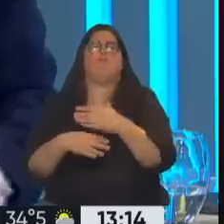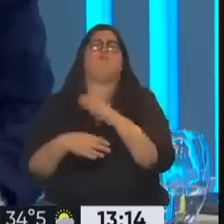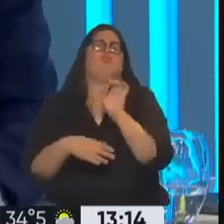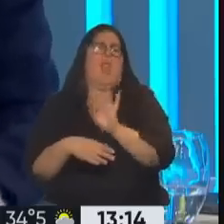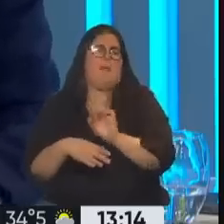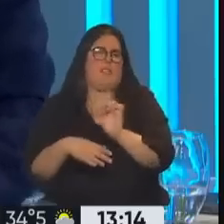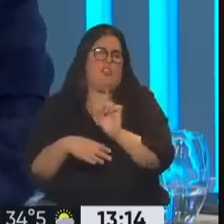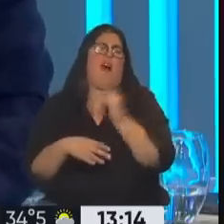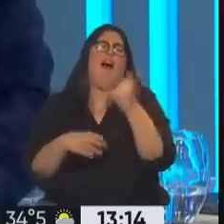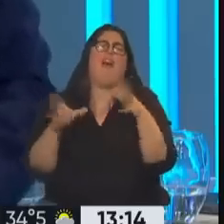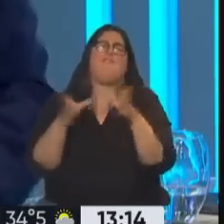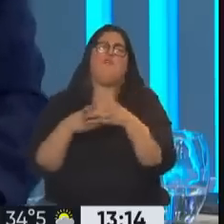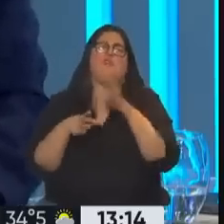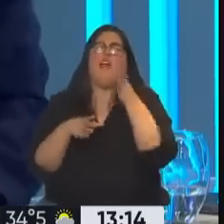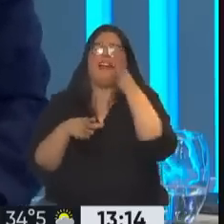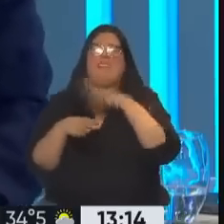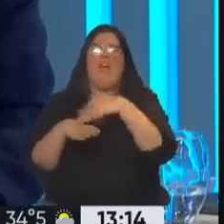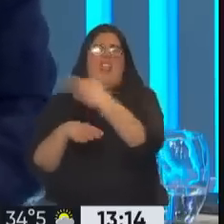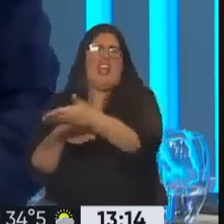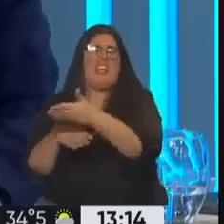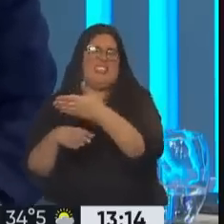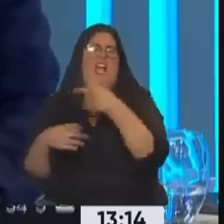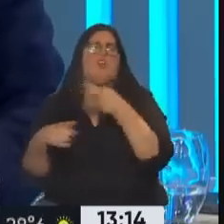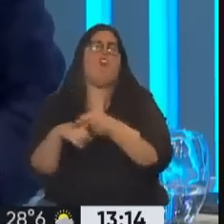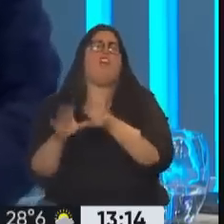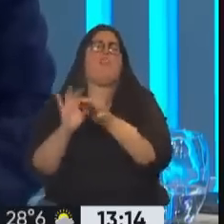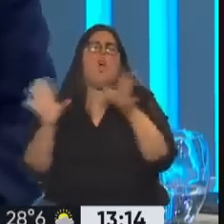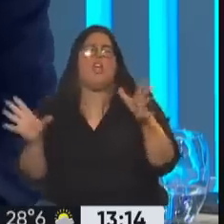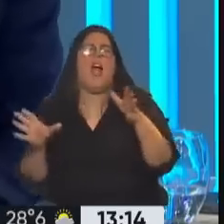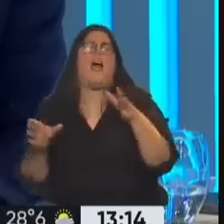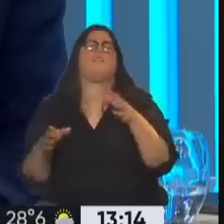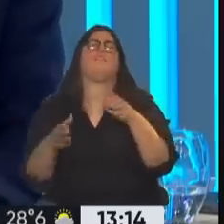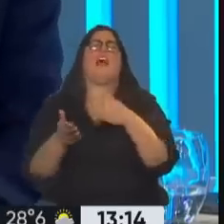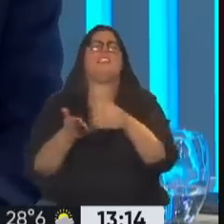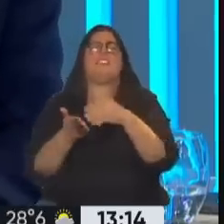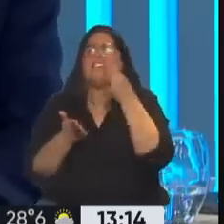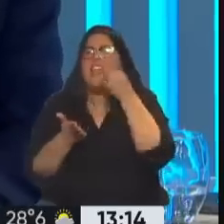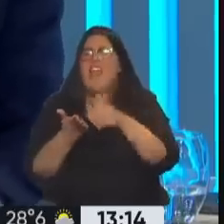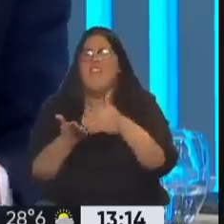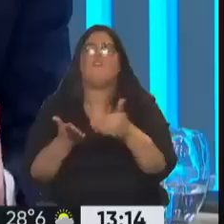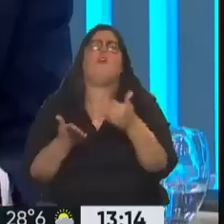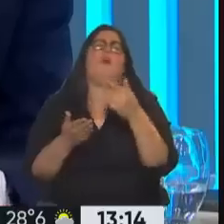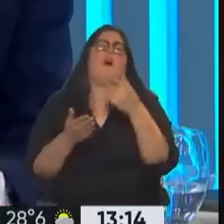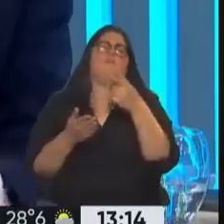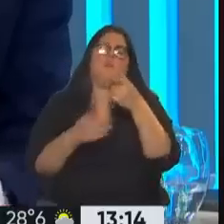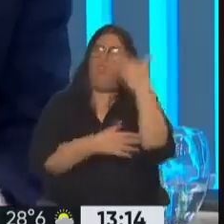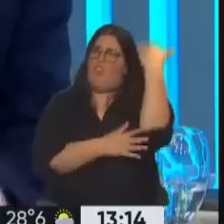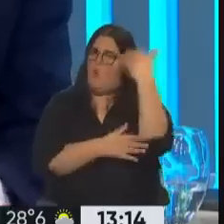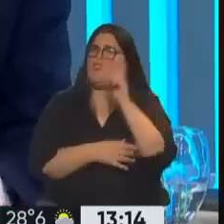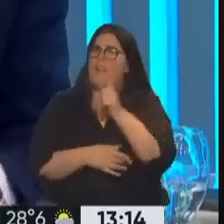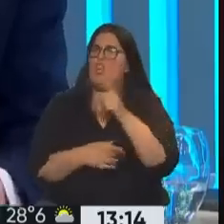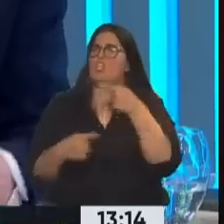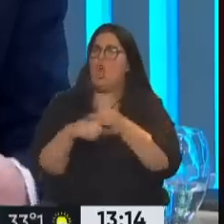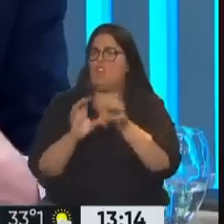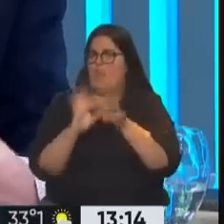extremas derechas, en muchos casos antidemocráticas, xenófobas, con discursos peligrosos para la democracia misma.